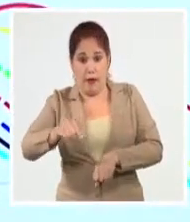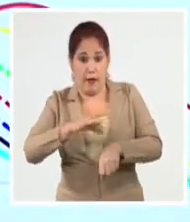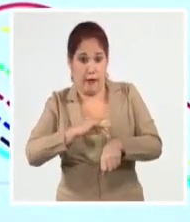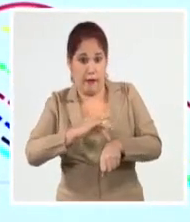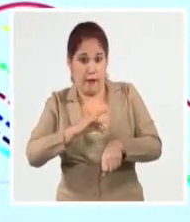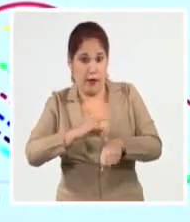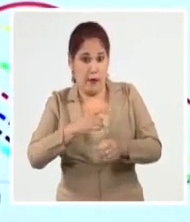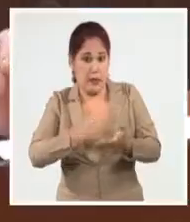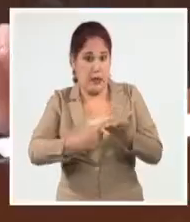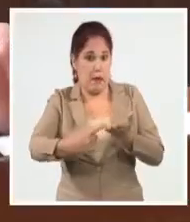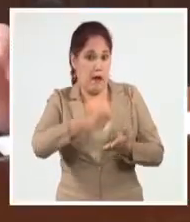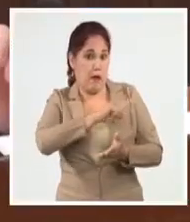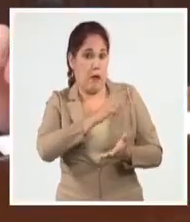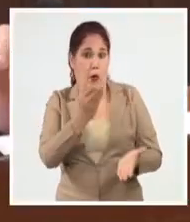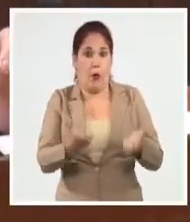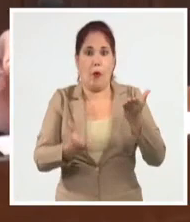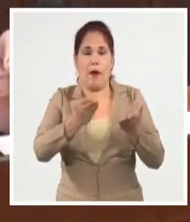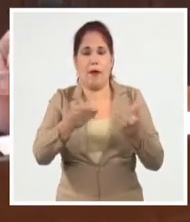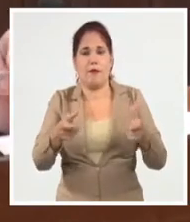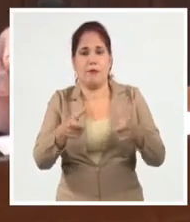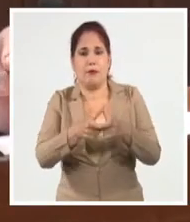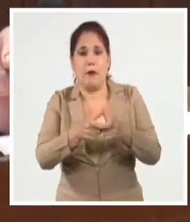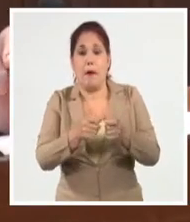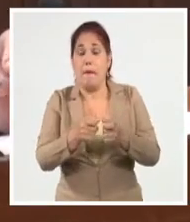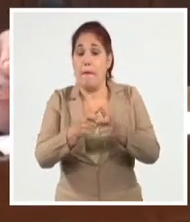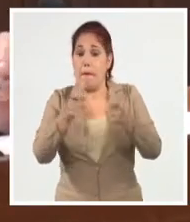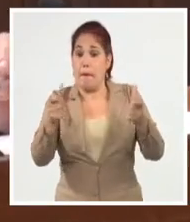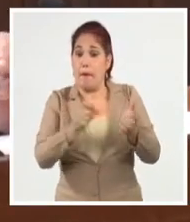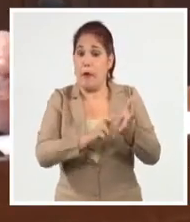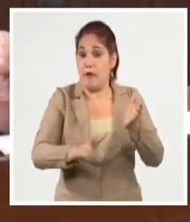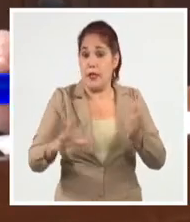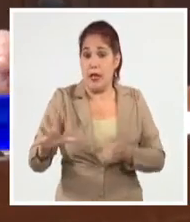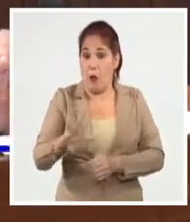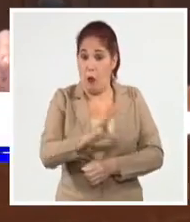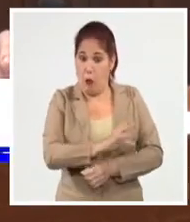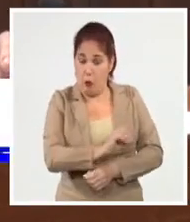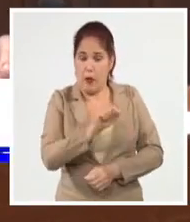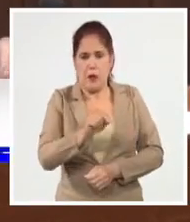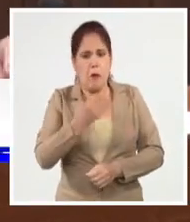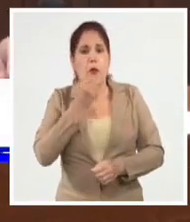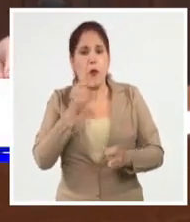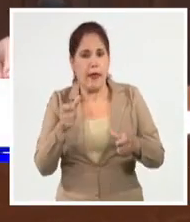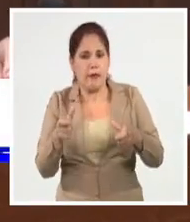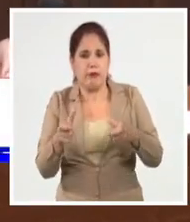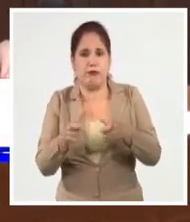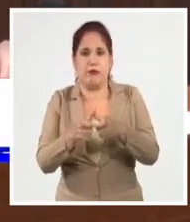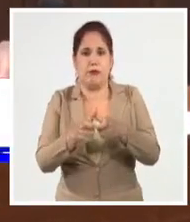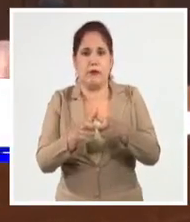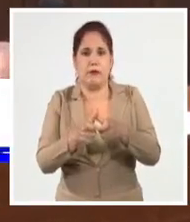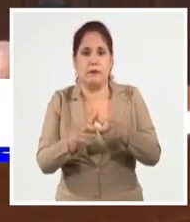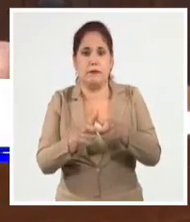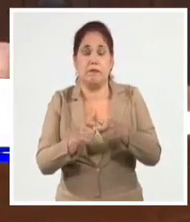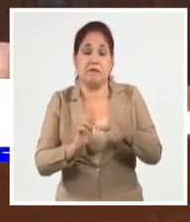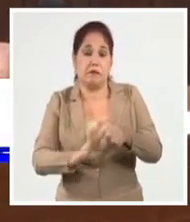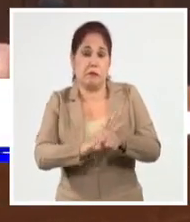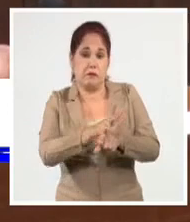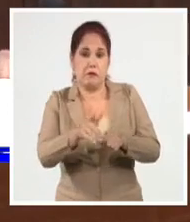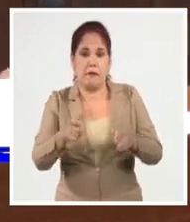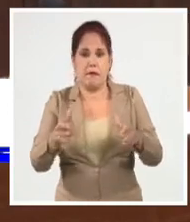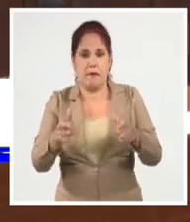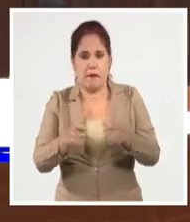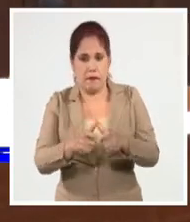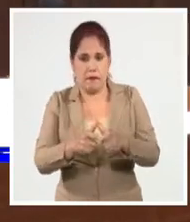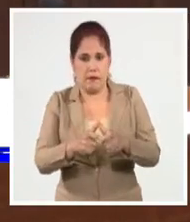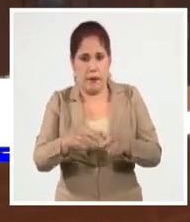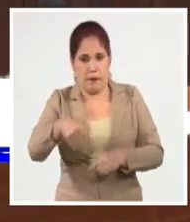a la semana anterior. La mayoría de las provincias tienen un pronóstico a decrecer para